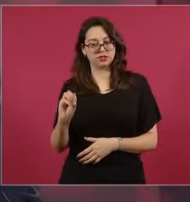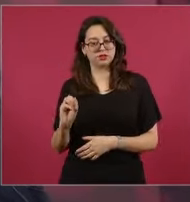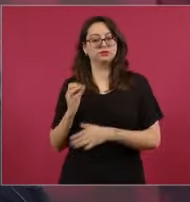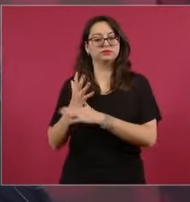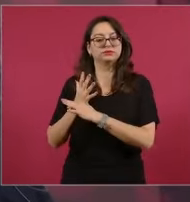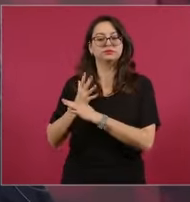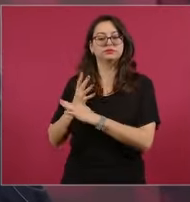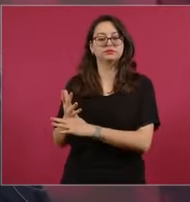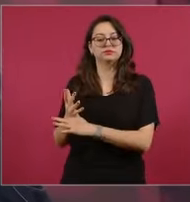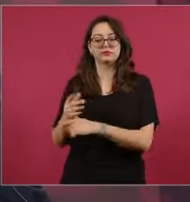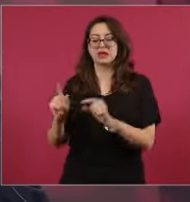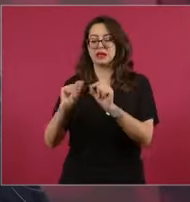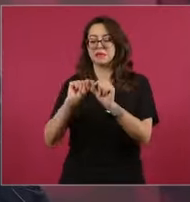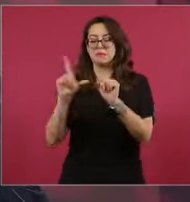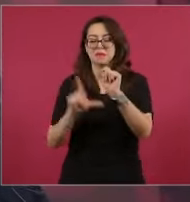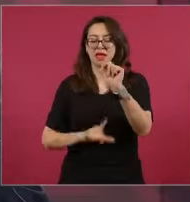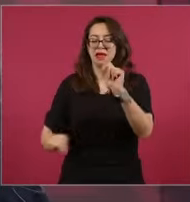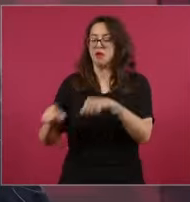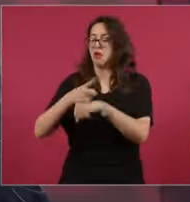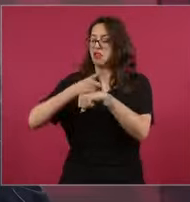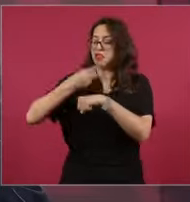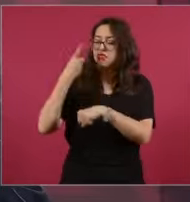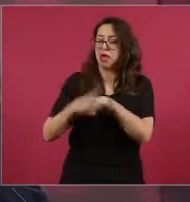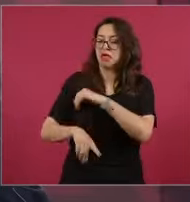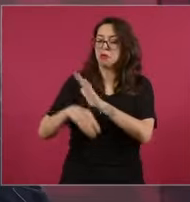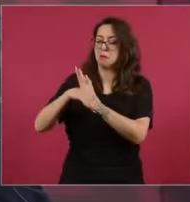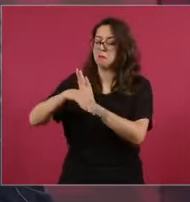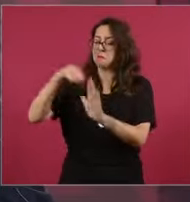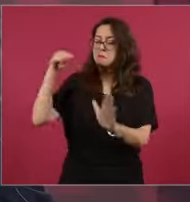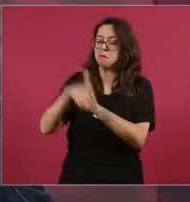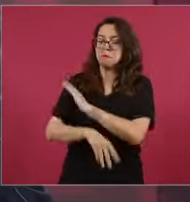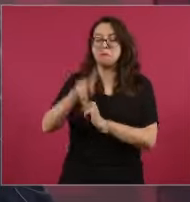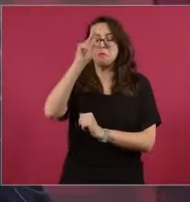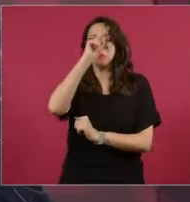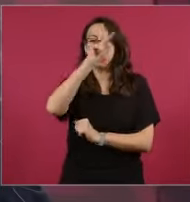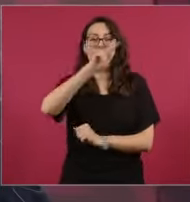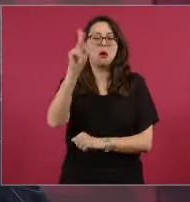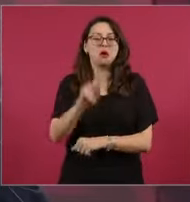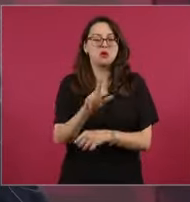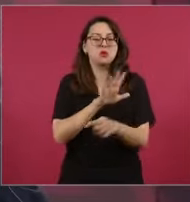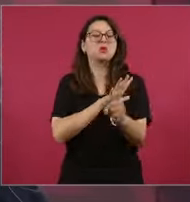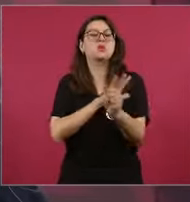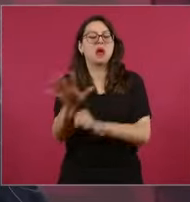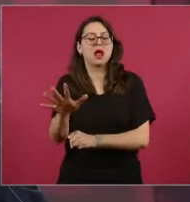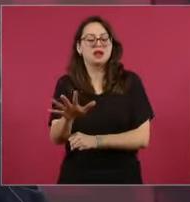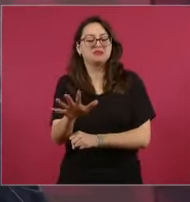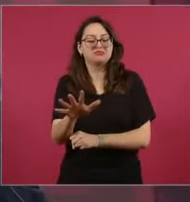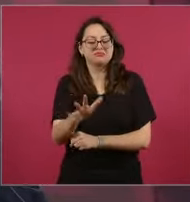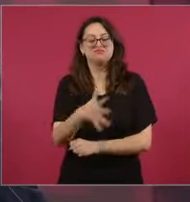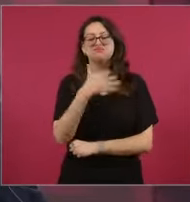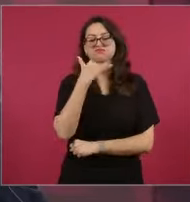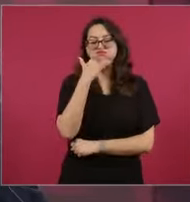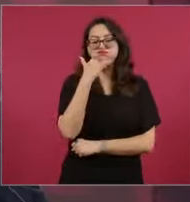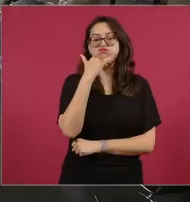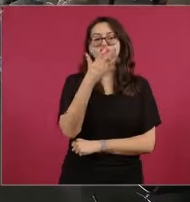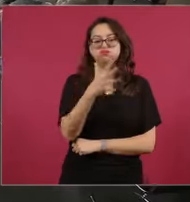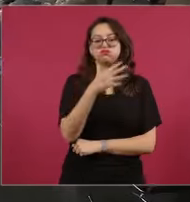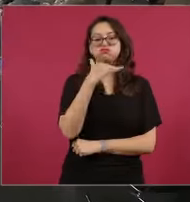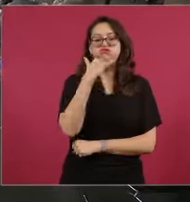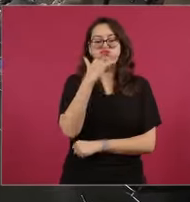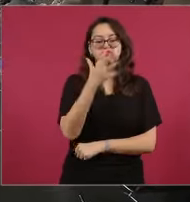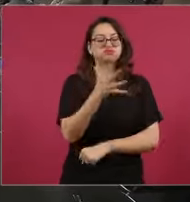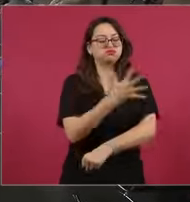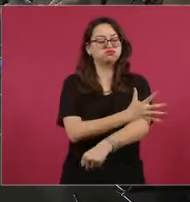nada ha dañado más a México que la deshonestidad